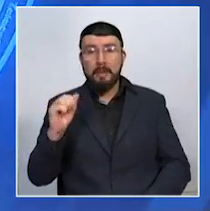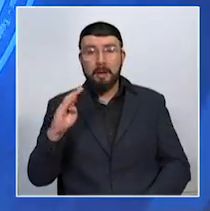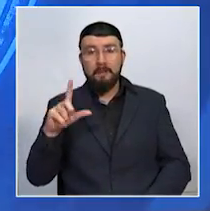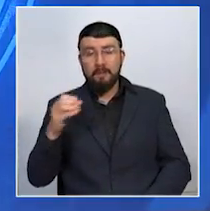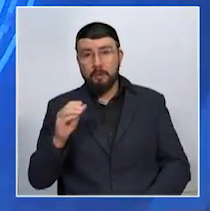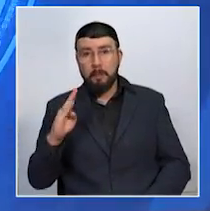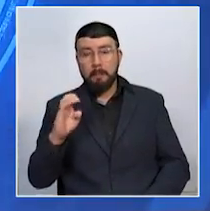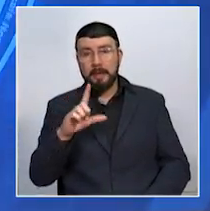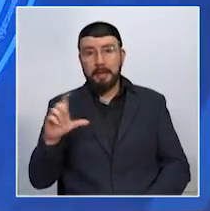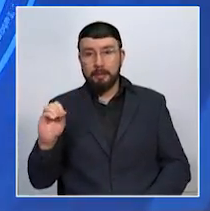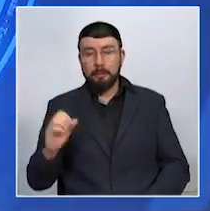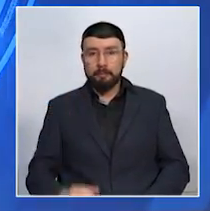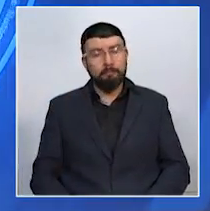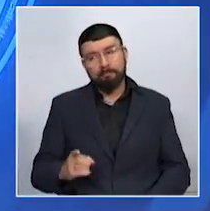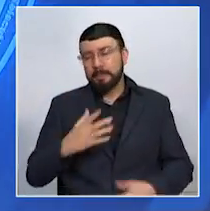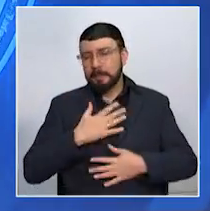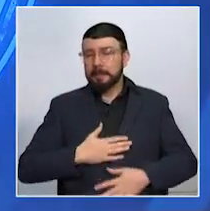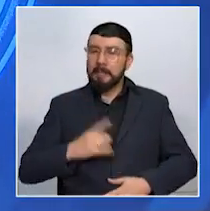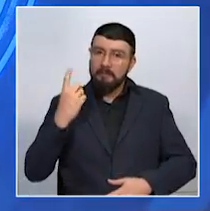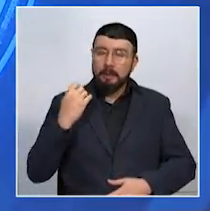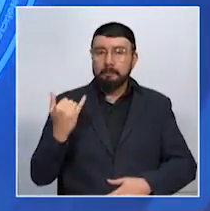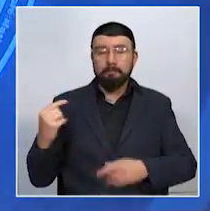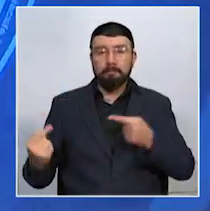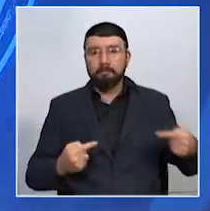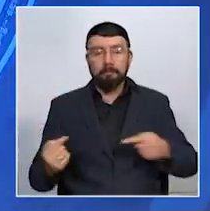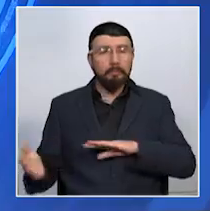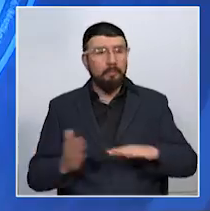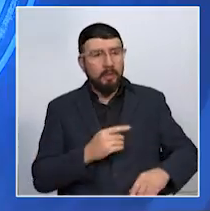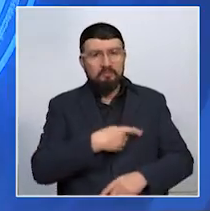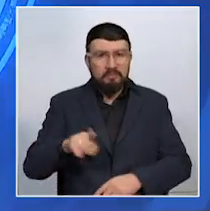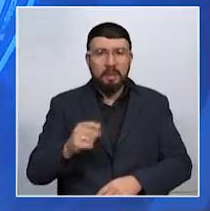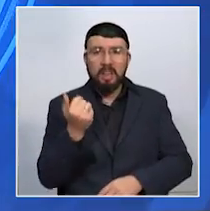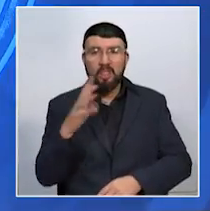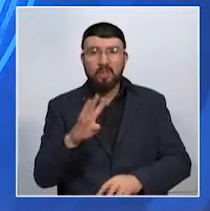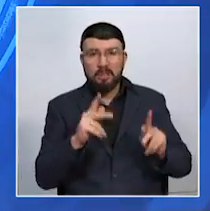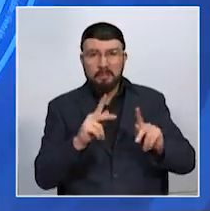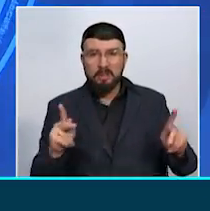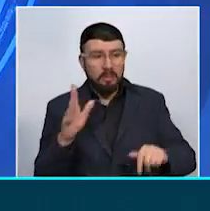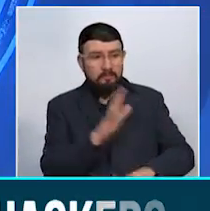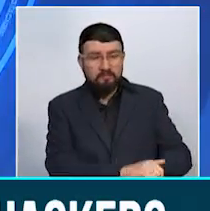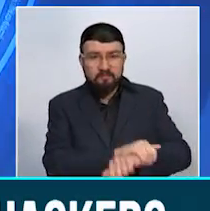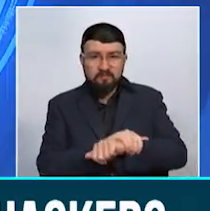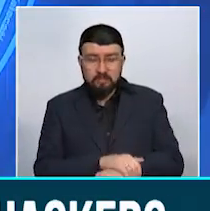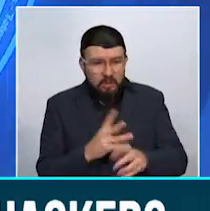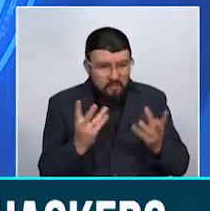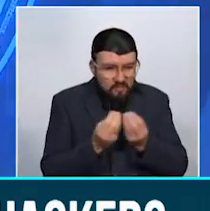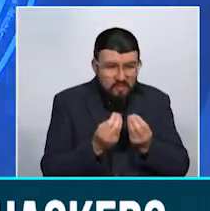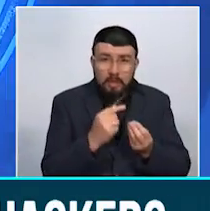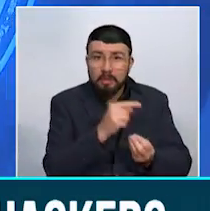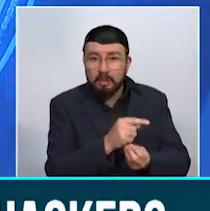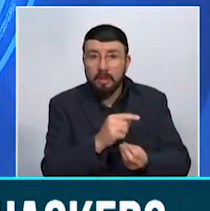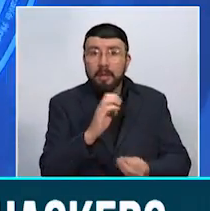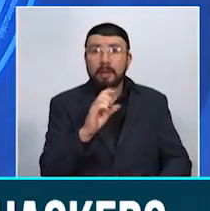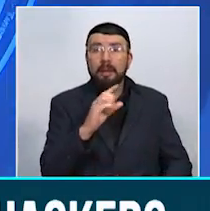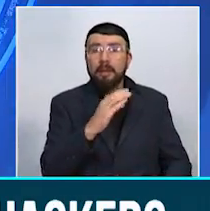Situaciones lamentables de intolerancia en nuestro país. Y a la cárcel fueron enviadas 14 personas relacionadas con una organización conocida como el Clan de los